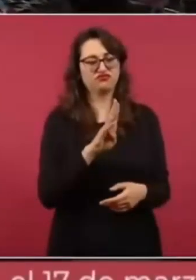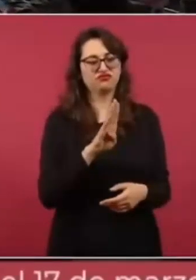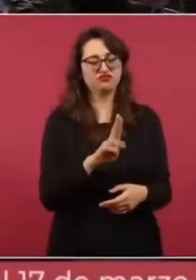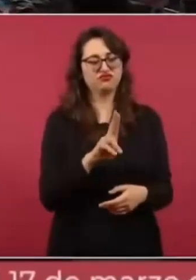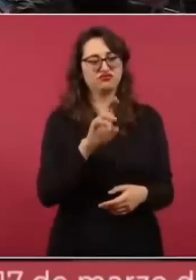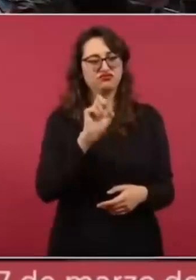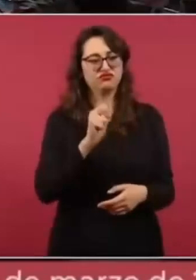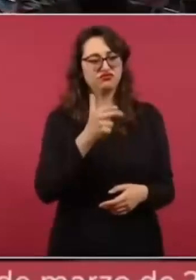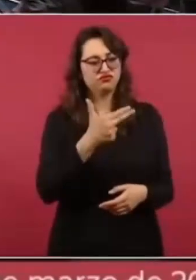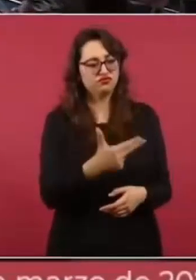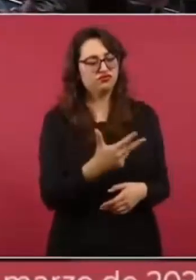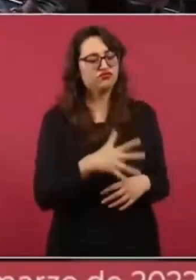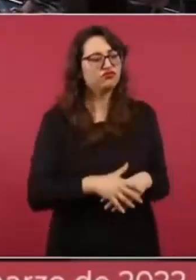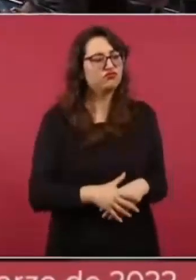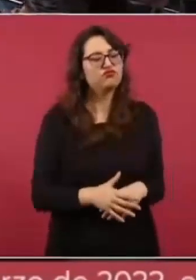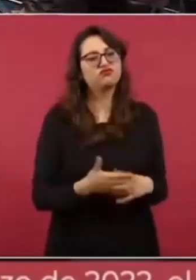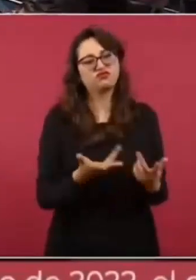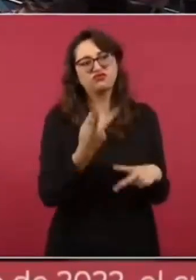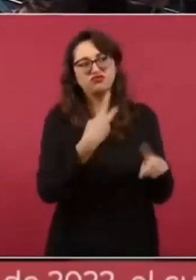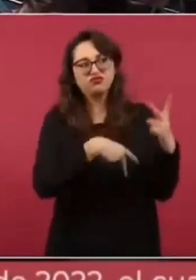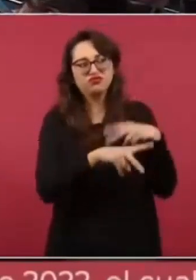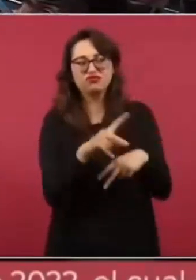ONU en Monterrey. cumbre en Monterrey, sí.